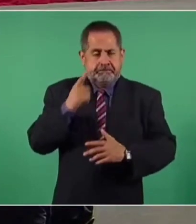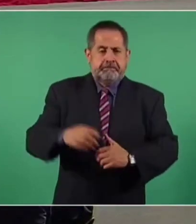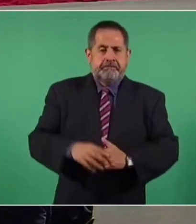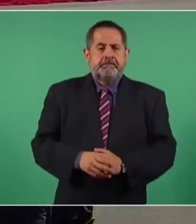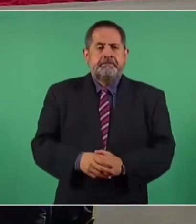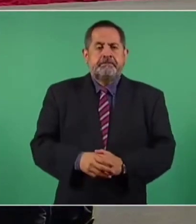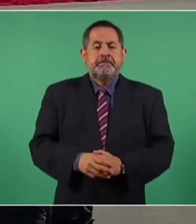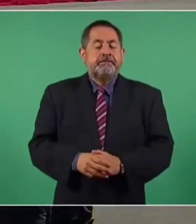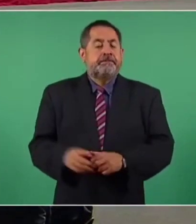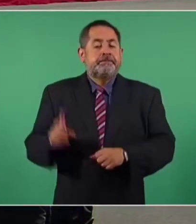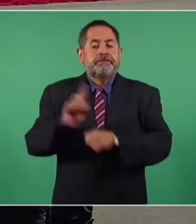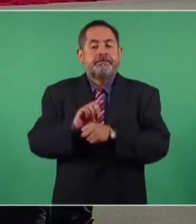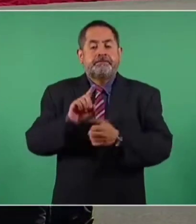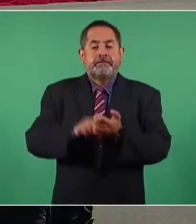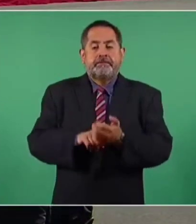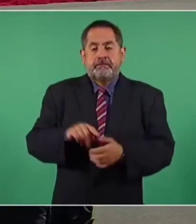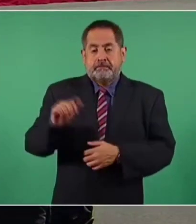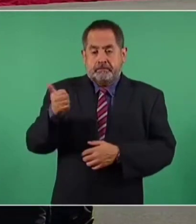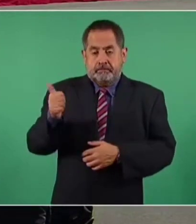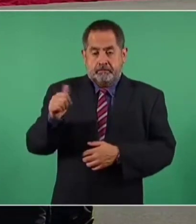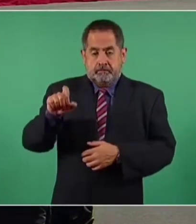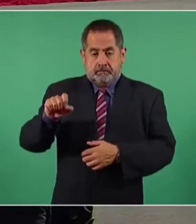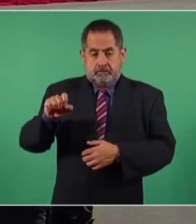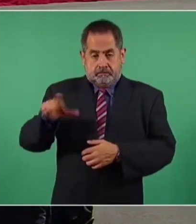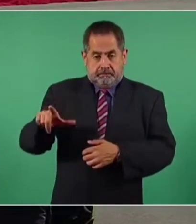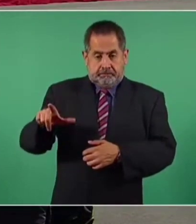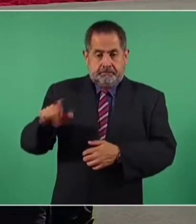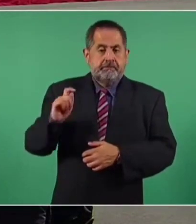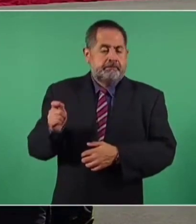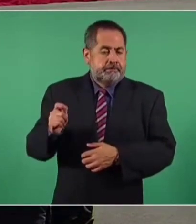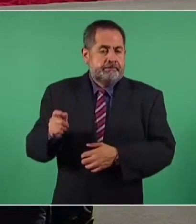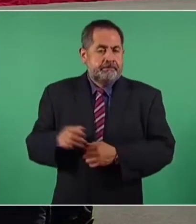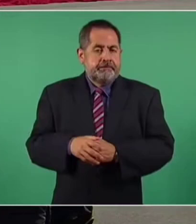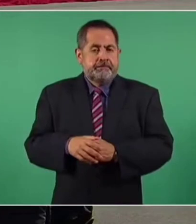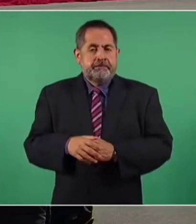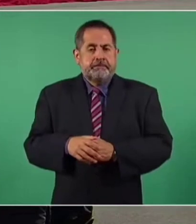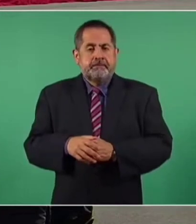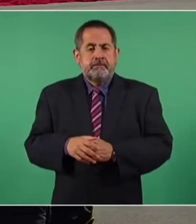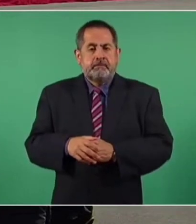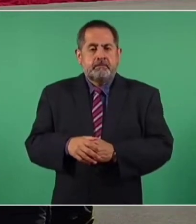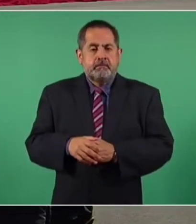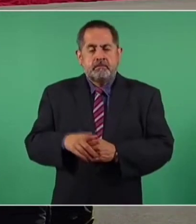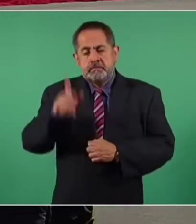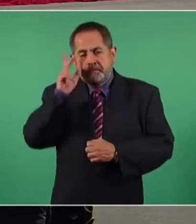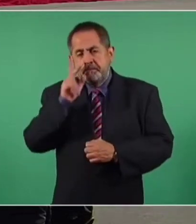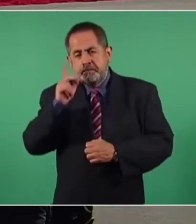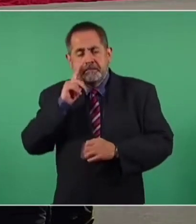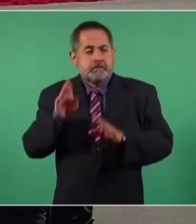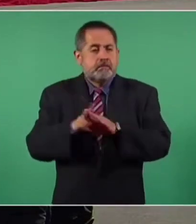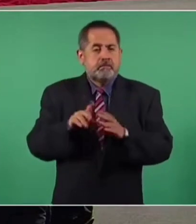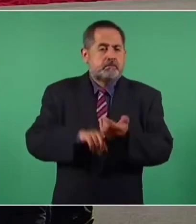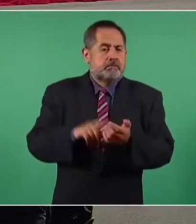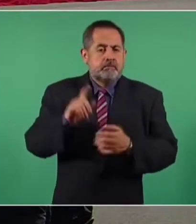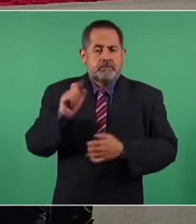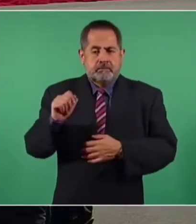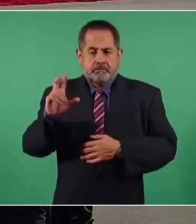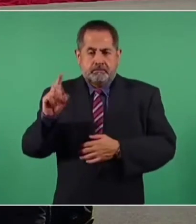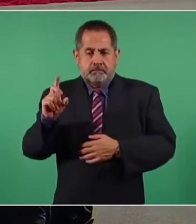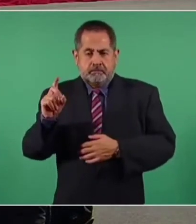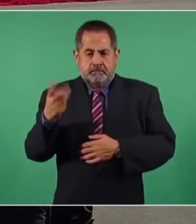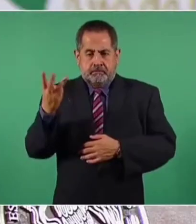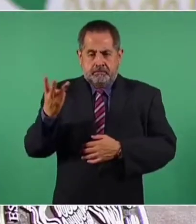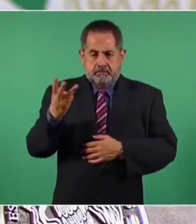viernes 27 de agosto, salimos en fase de prueba con 33 camionetas,